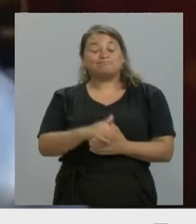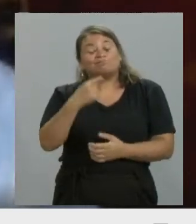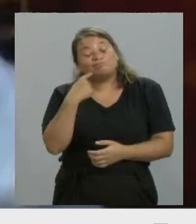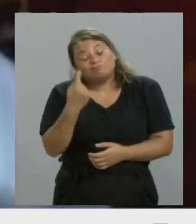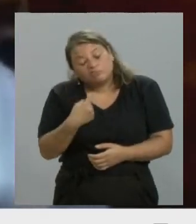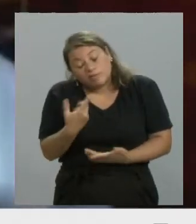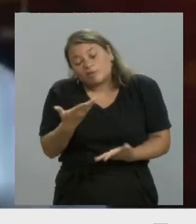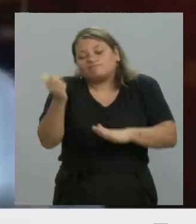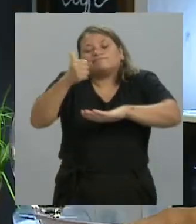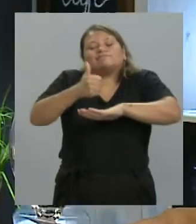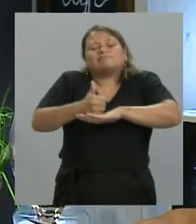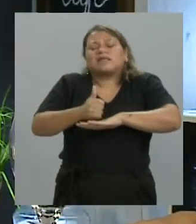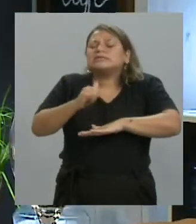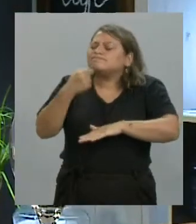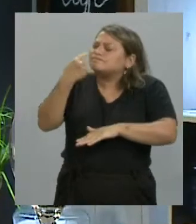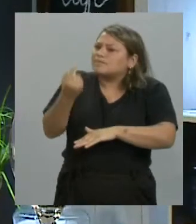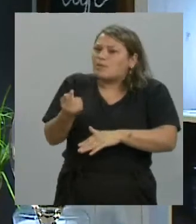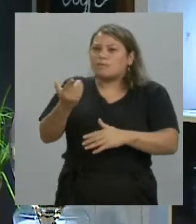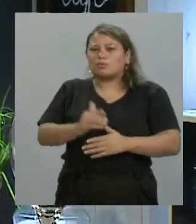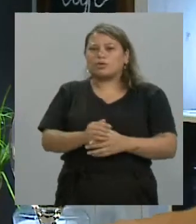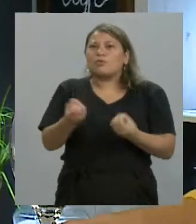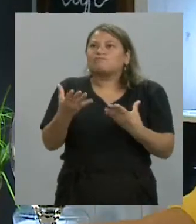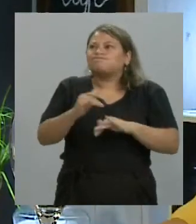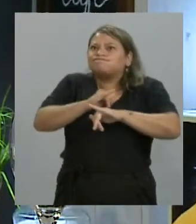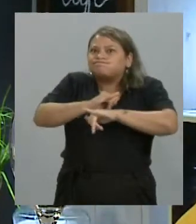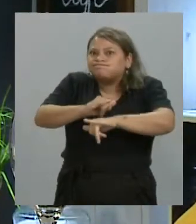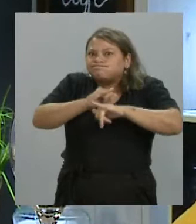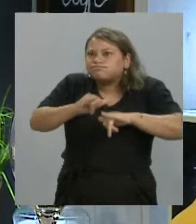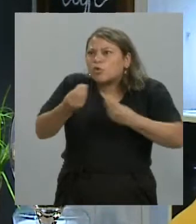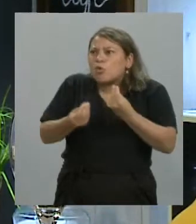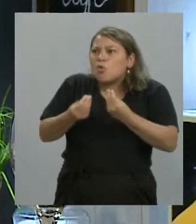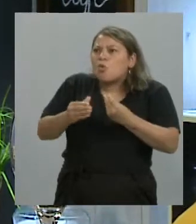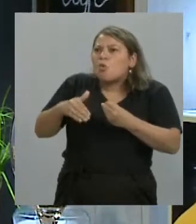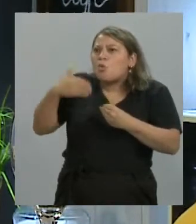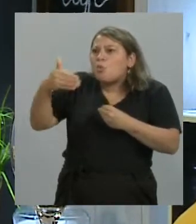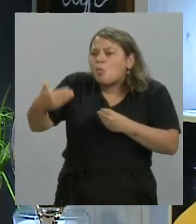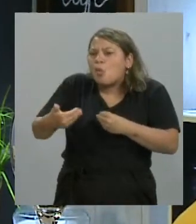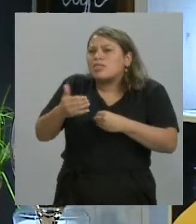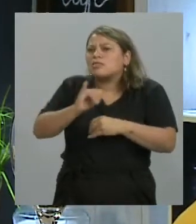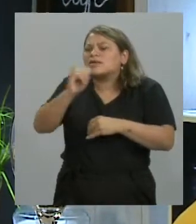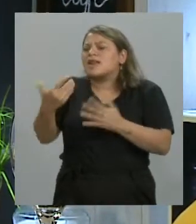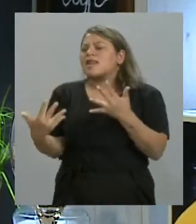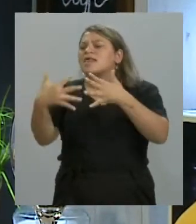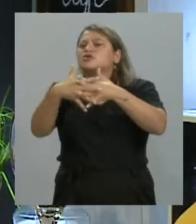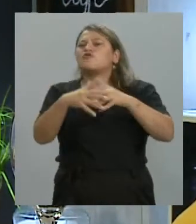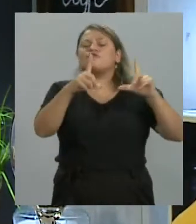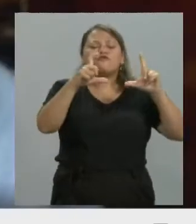triste, pero acá estamos. Sí, sí, eso te iba a preguntar, ¿cómo te cayó la noticia? ¿Cuándo te enteraste? ¿Qué relación tenías con él?